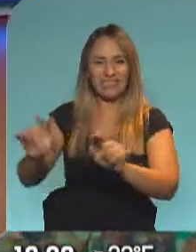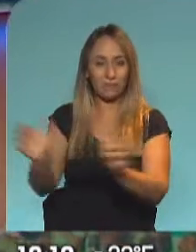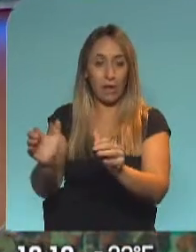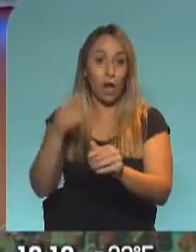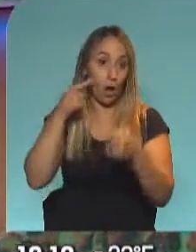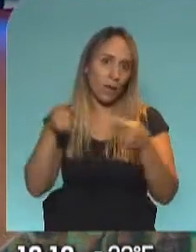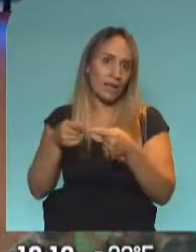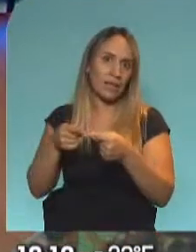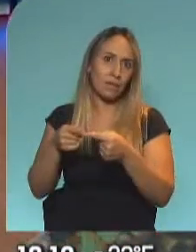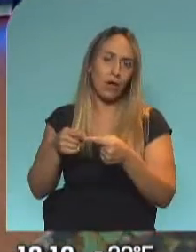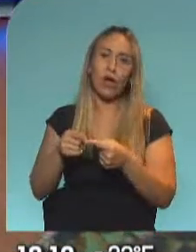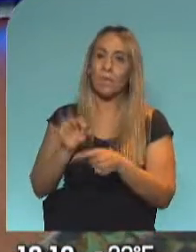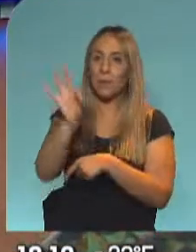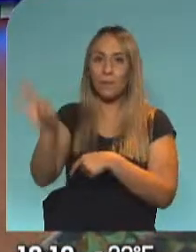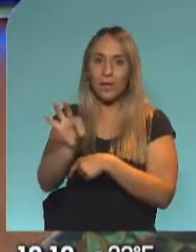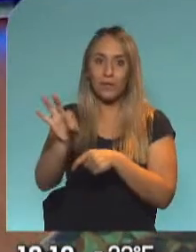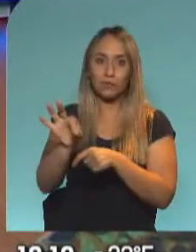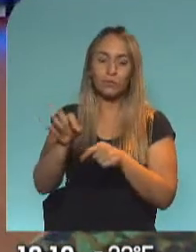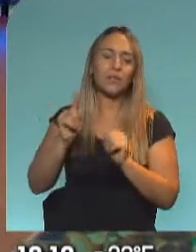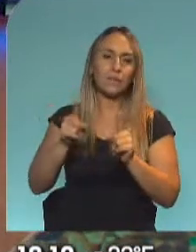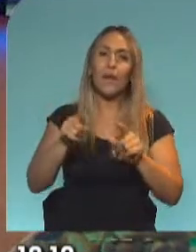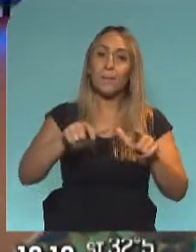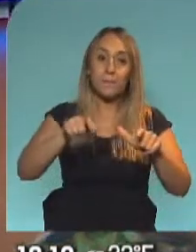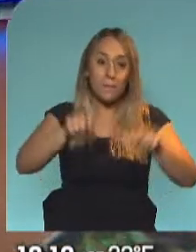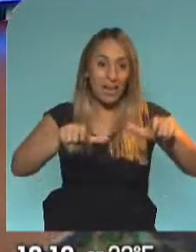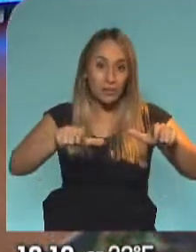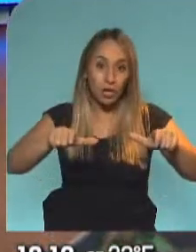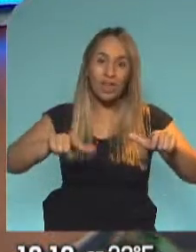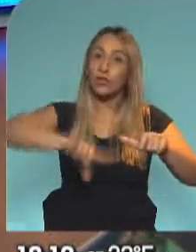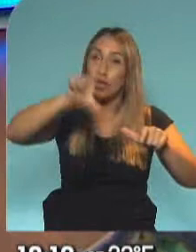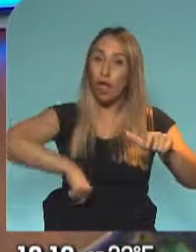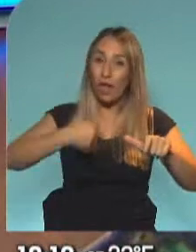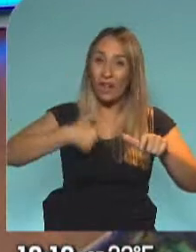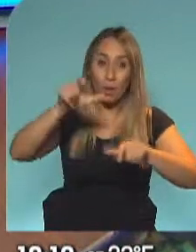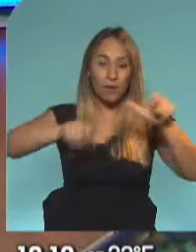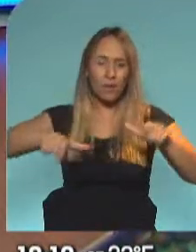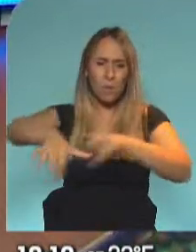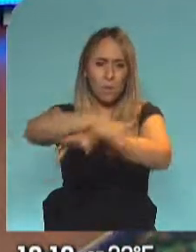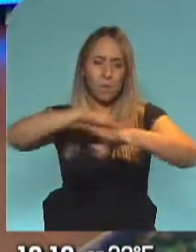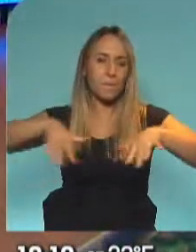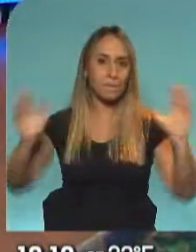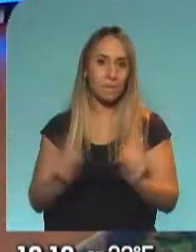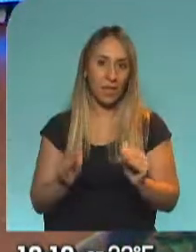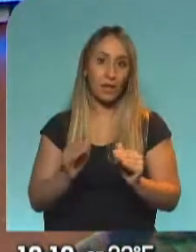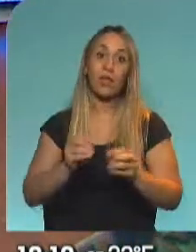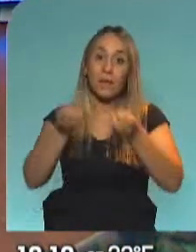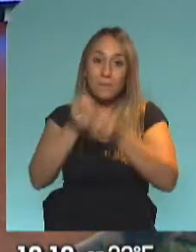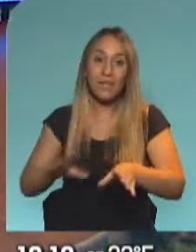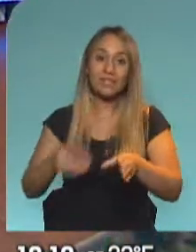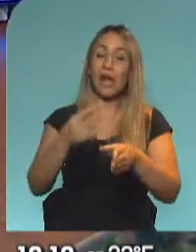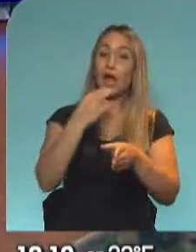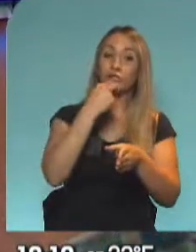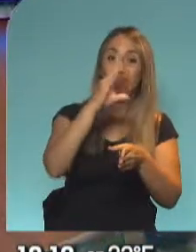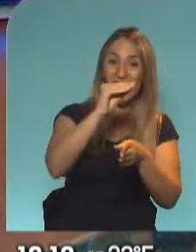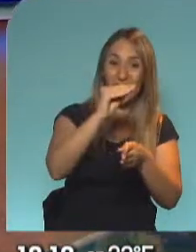frenar justamente la circulación nocturna en todo el país y va a regir desde las 23 y la duda ahora